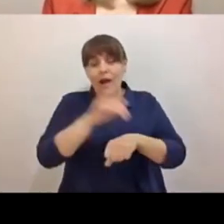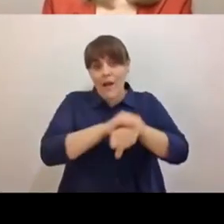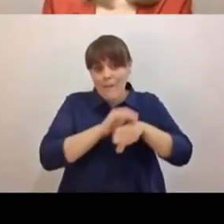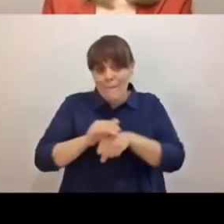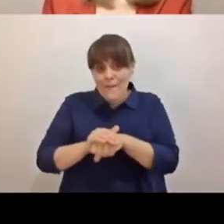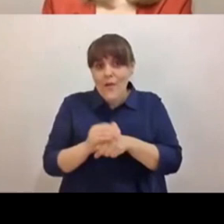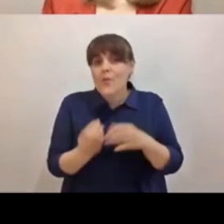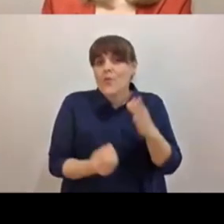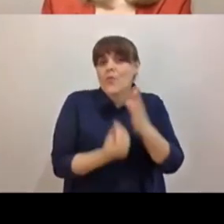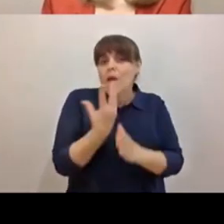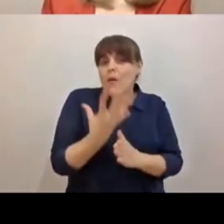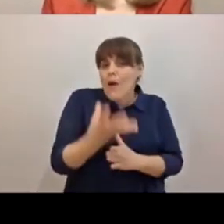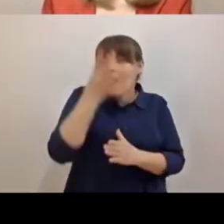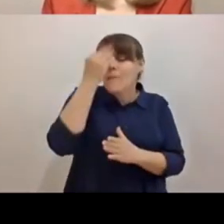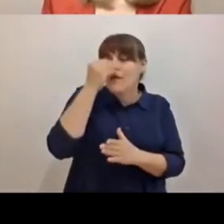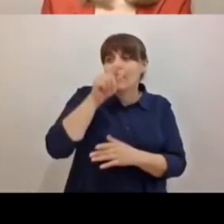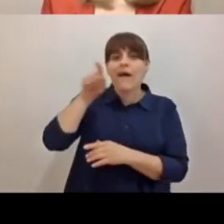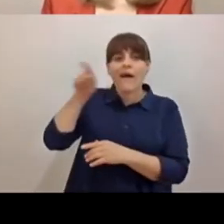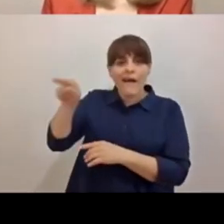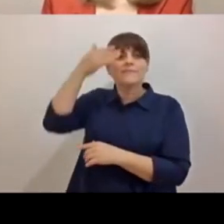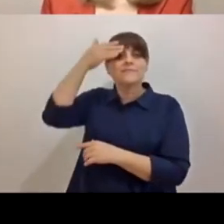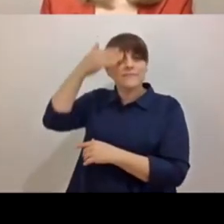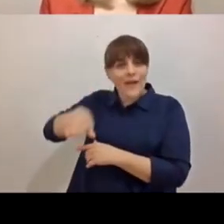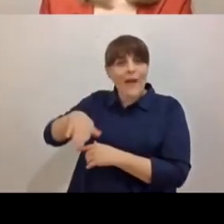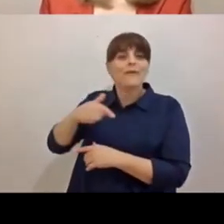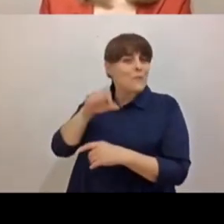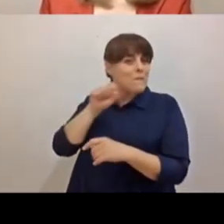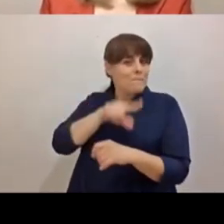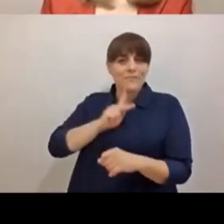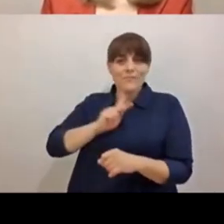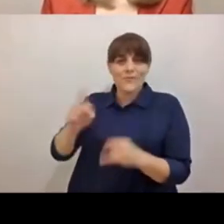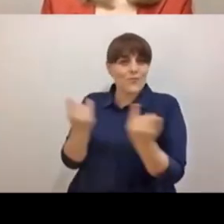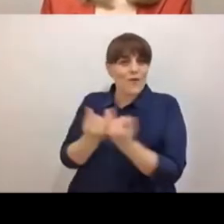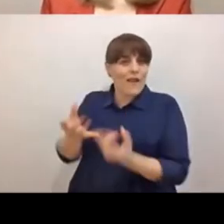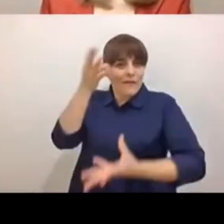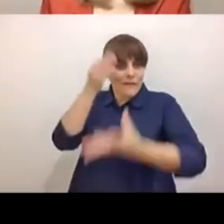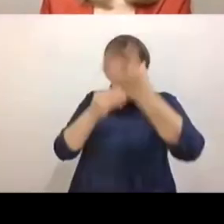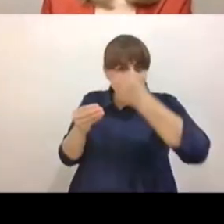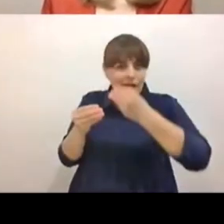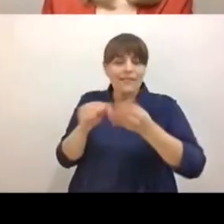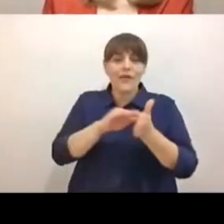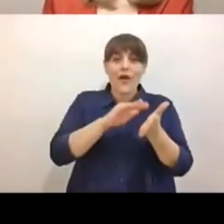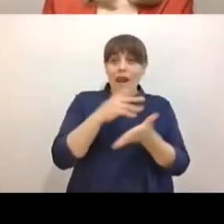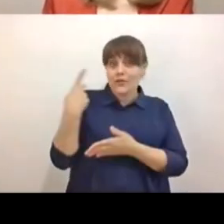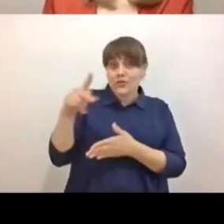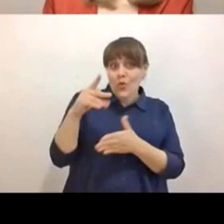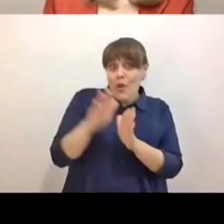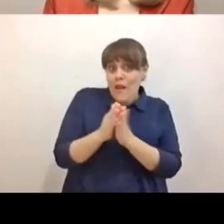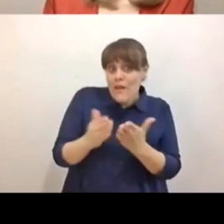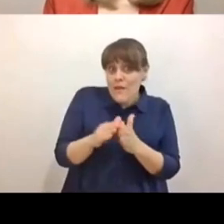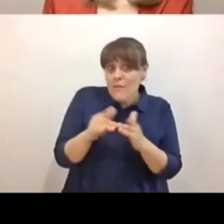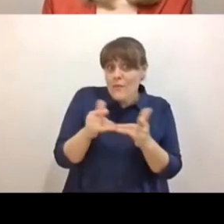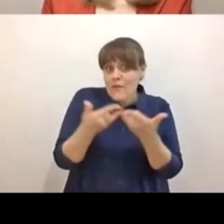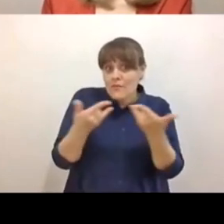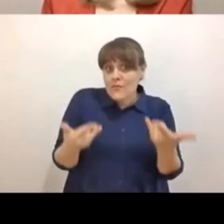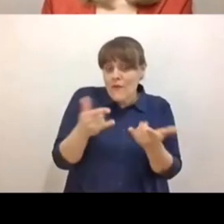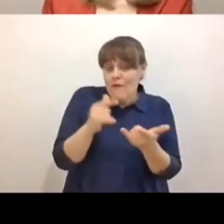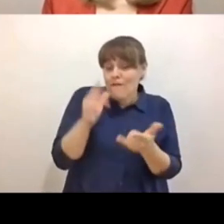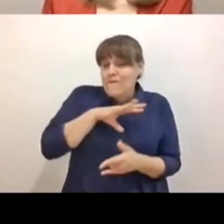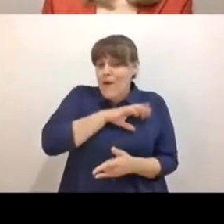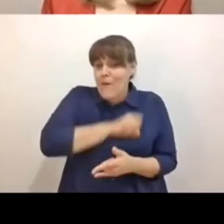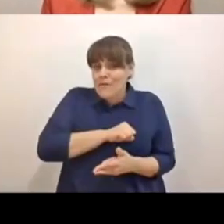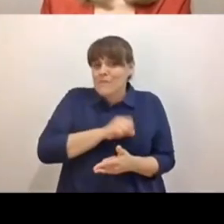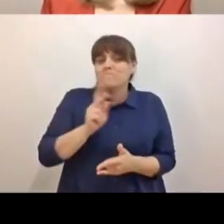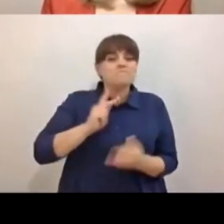que el amigo o la amiga busca como tejer o como pintar mandalas, leer el libro favorito del amigo y la amiga y así